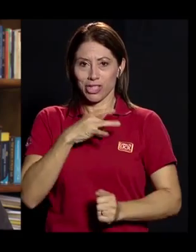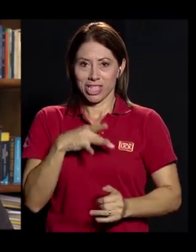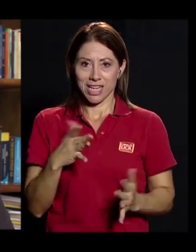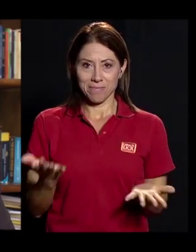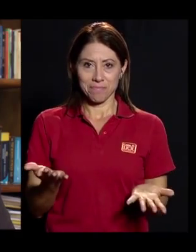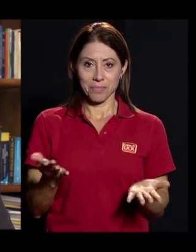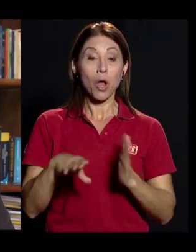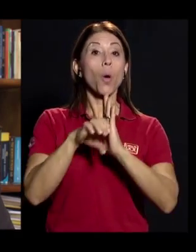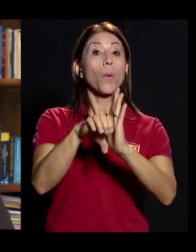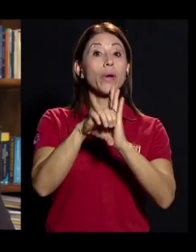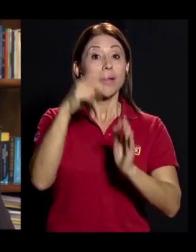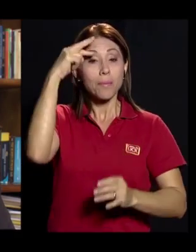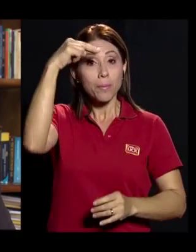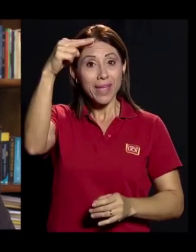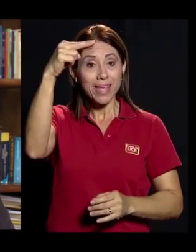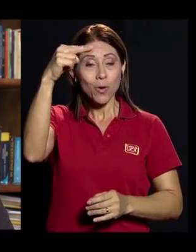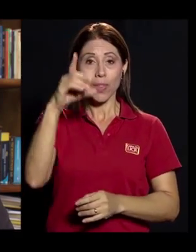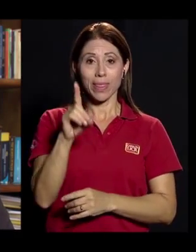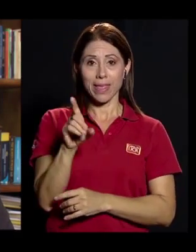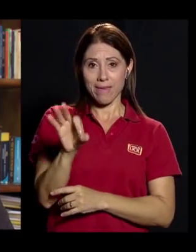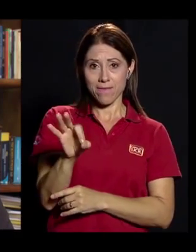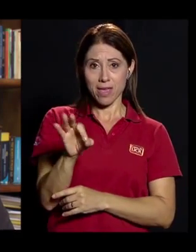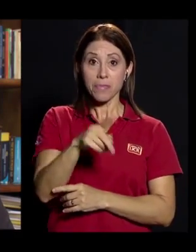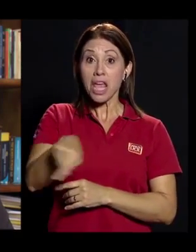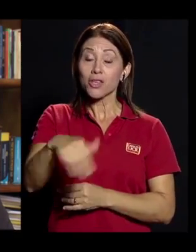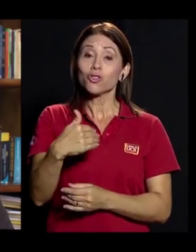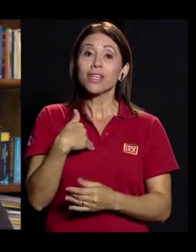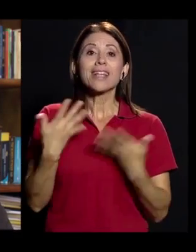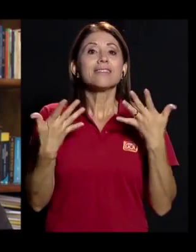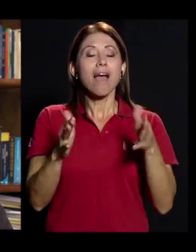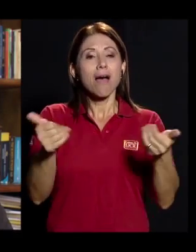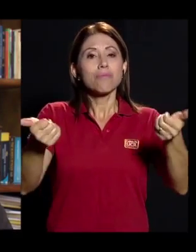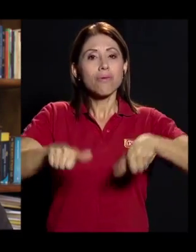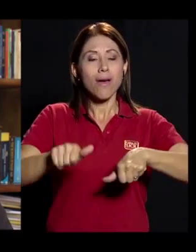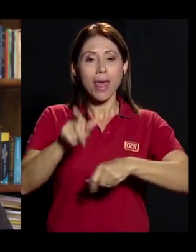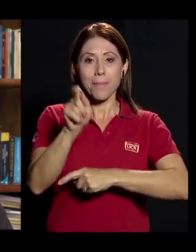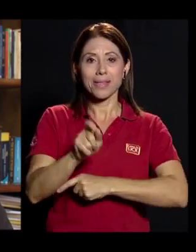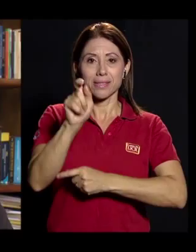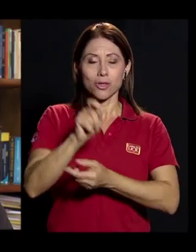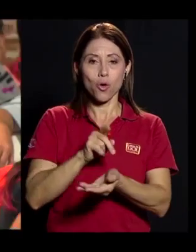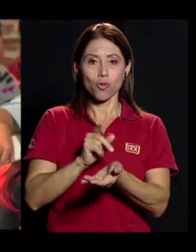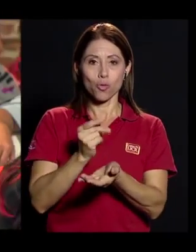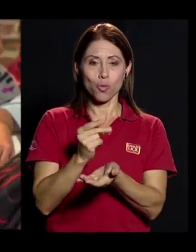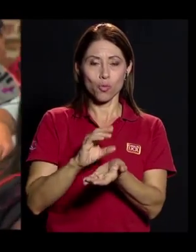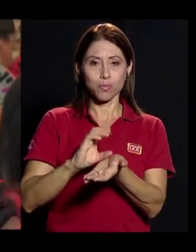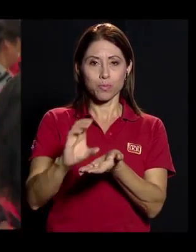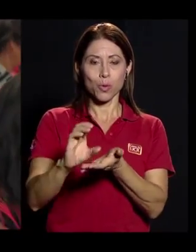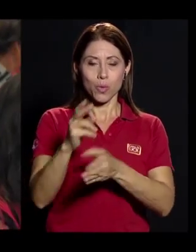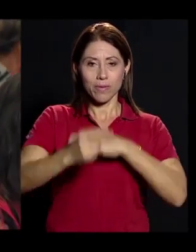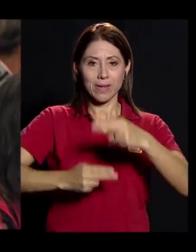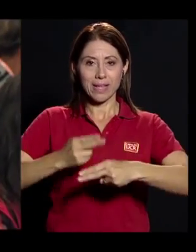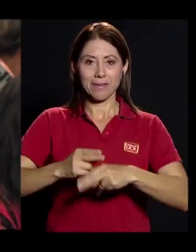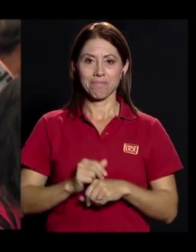Como por ejemplo en México, Distrito Federal tiene la pensión universal ya aprobada. En el grupo de trabajo de composición